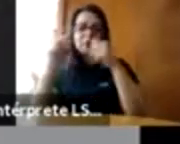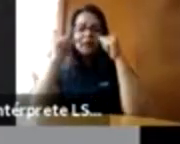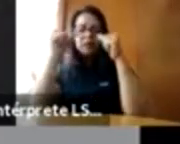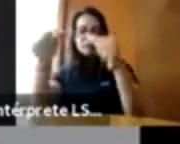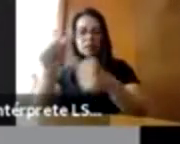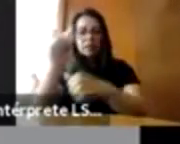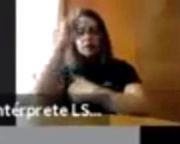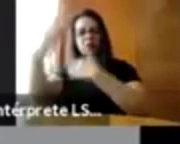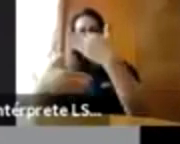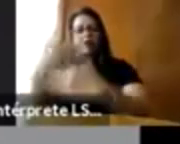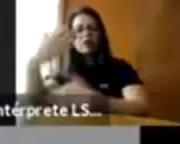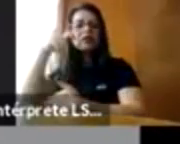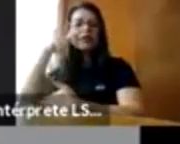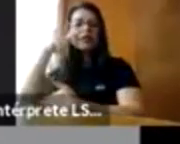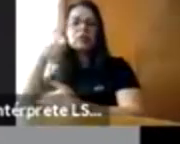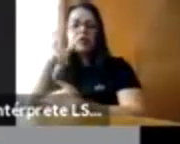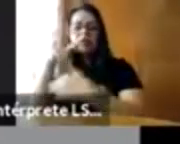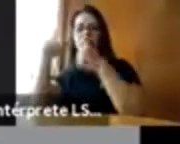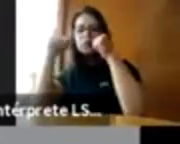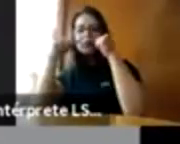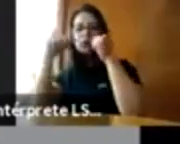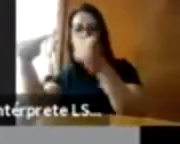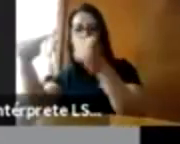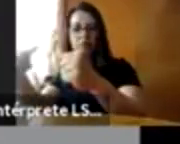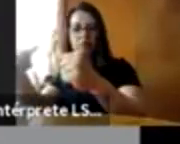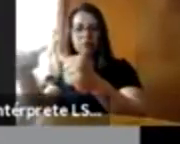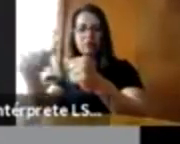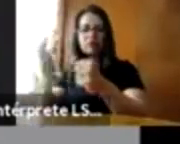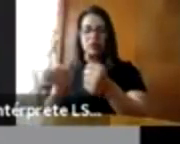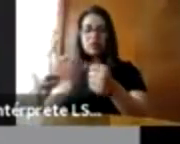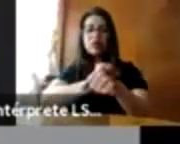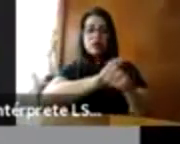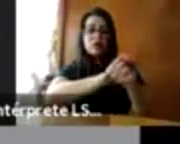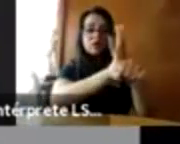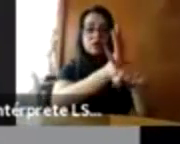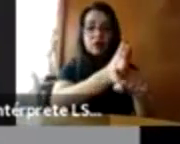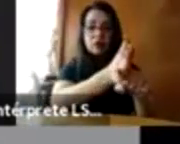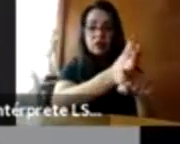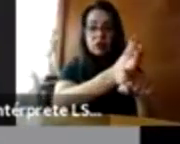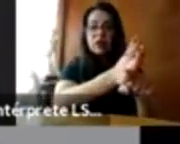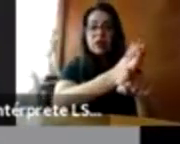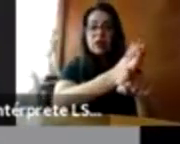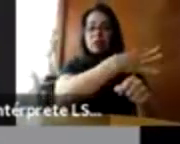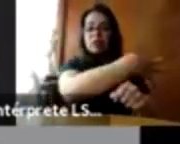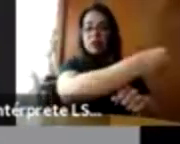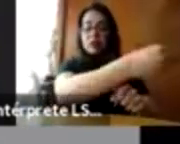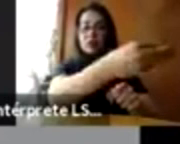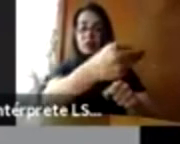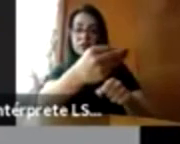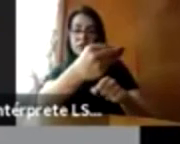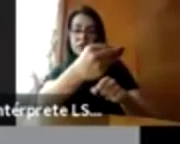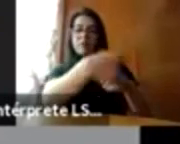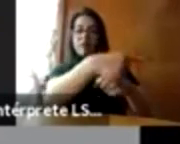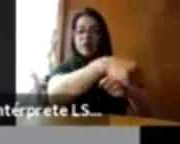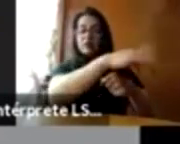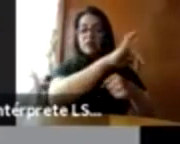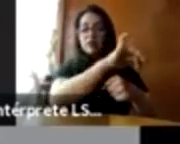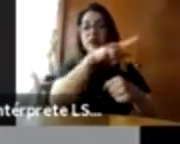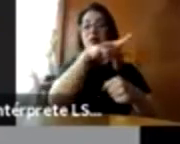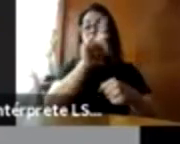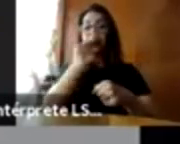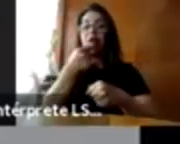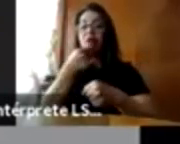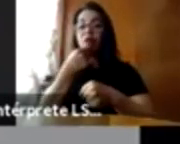nuestra respuesta al coronavirus, de hecho, puede aumentar los riesgos a los niños, niñas y adolescentes. Entonces, nosotros